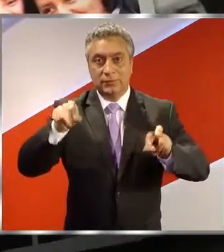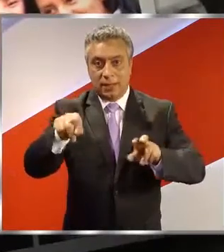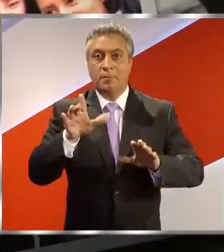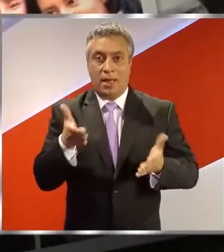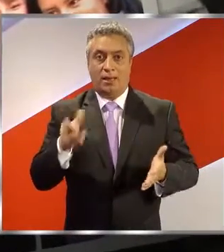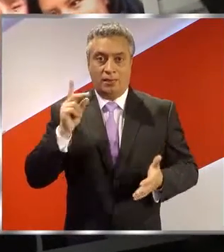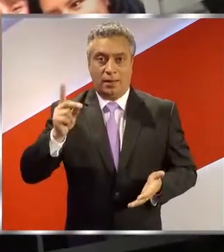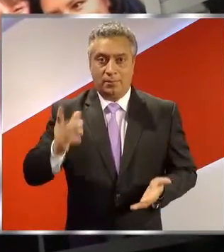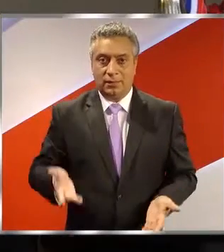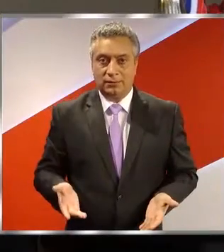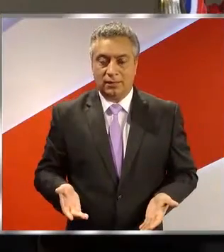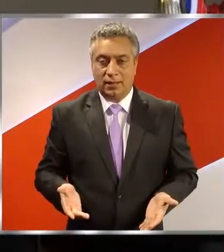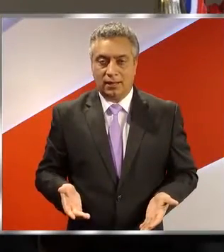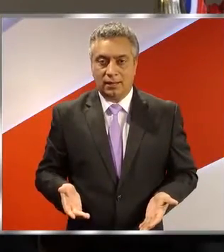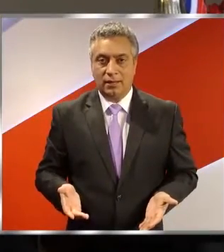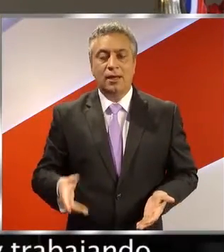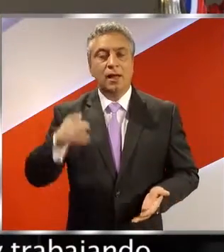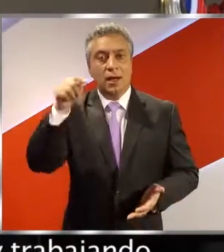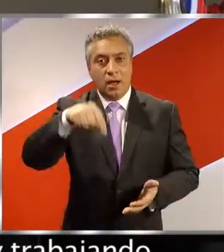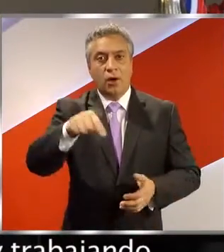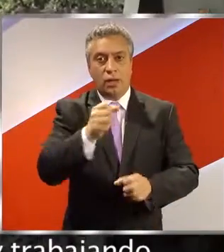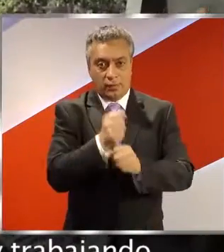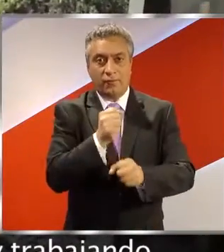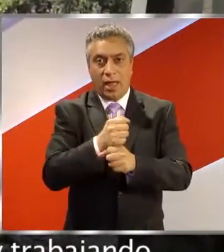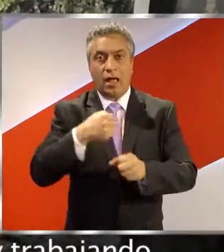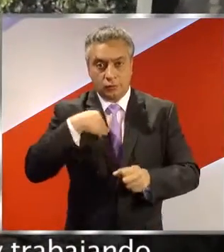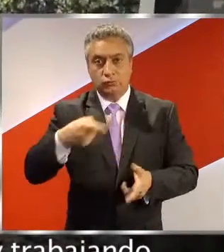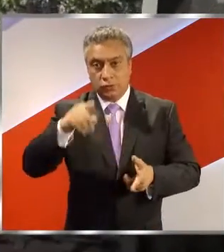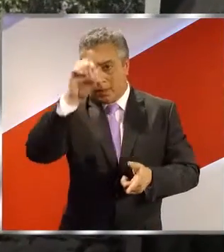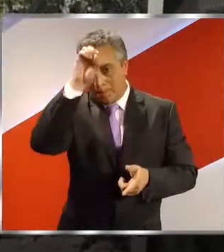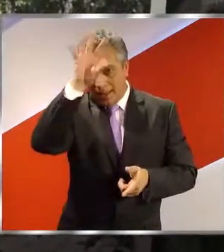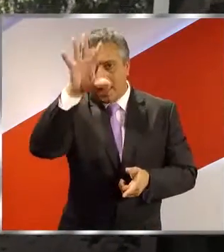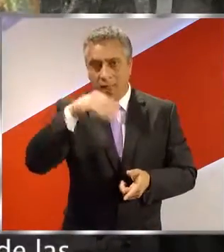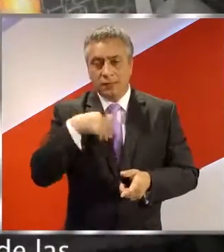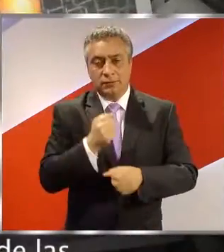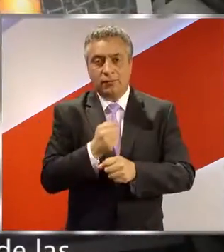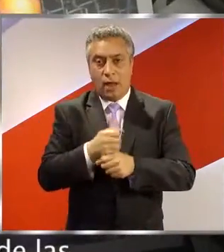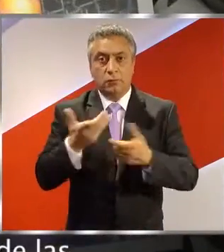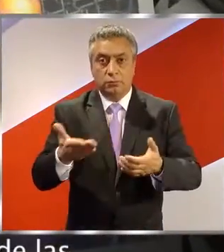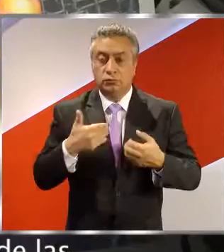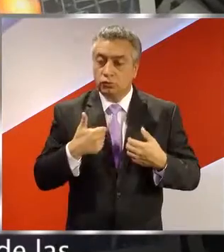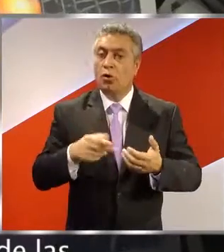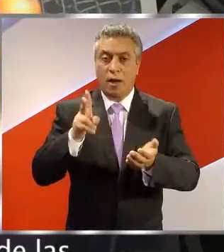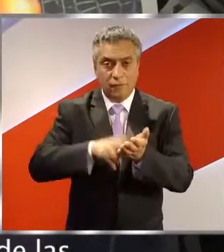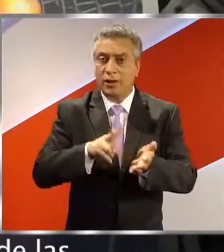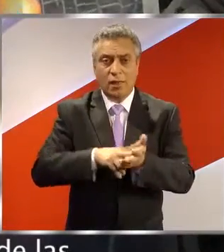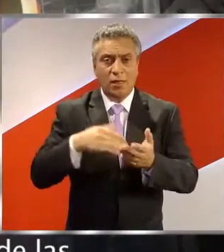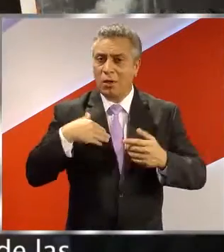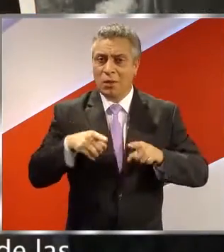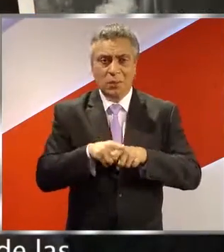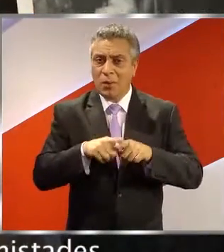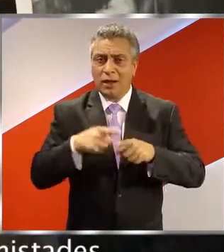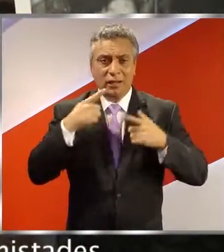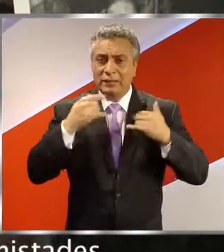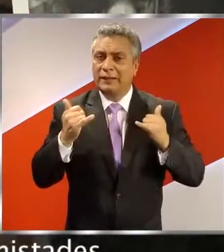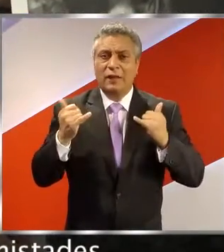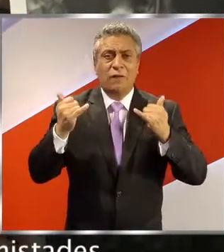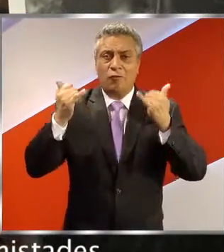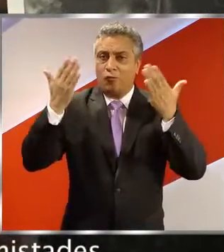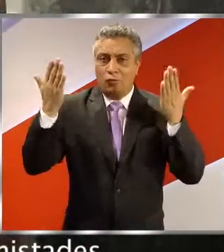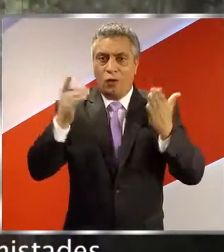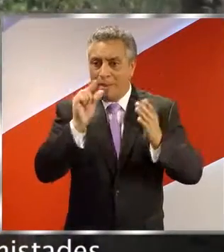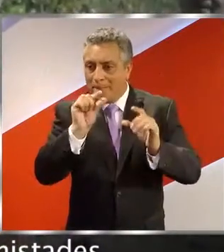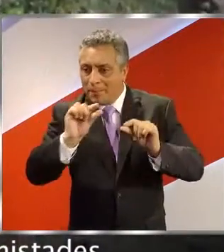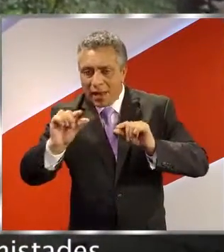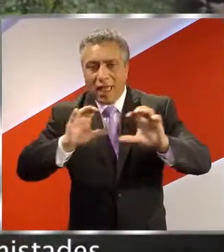vida alegremente, trabajar en minería como estoy en otras andadoras. Y la verdad que disfruto de las pequeñas cosas,